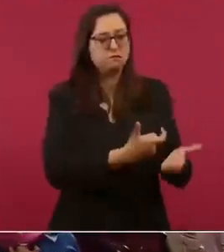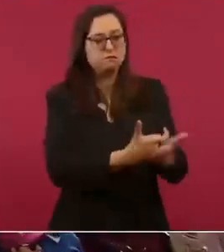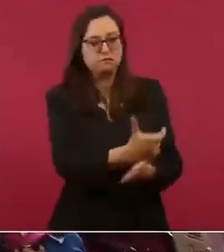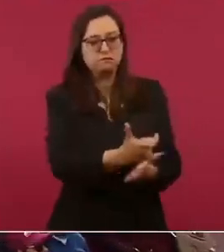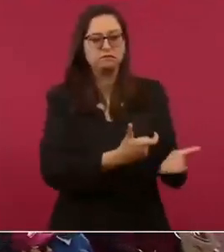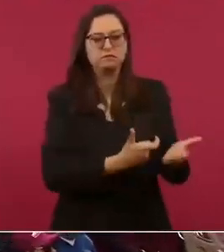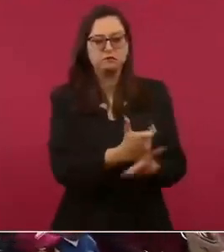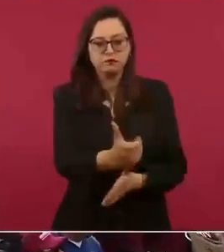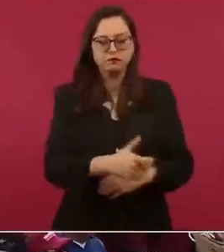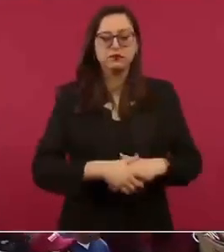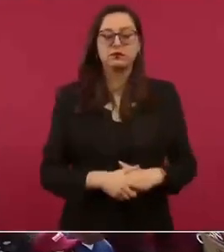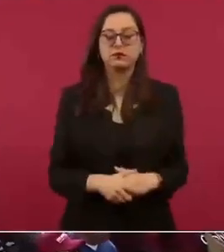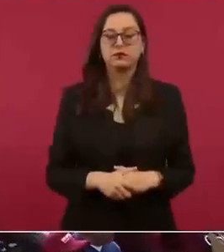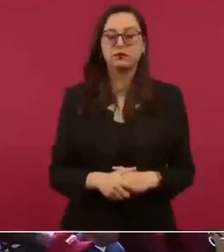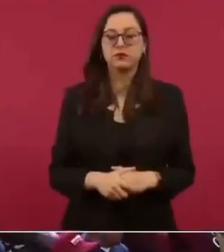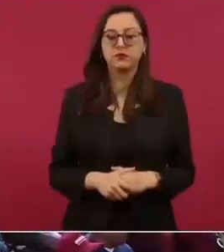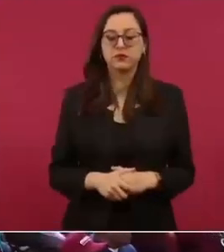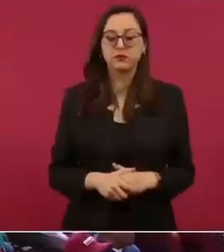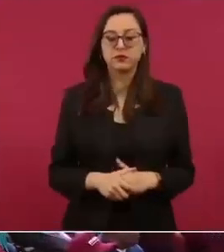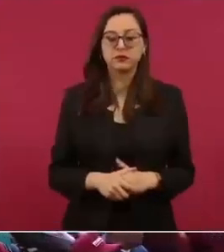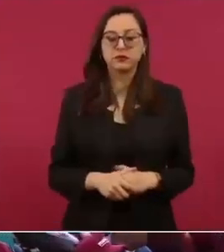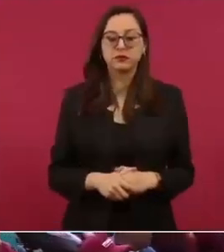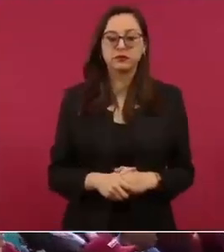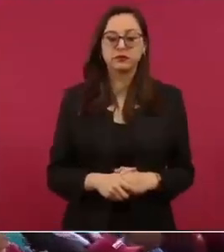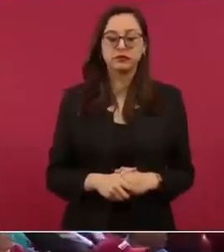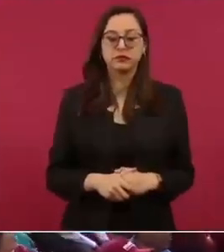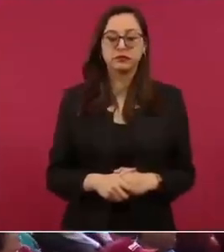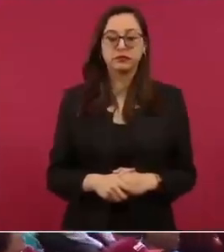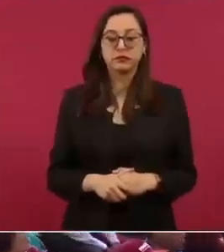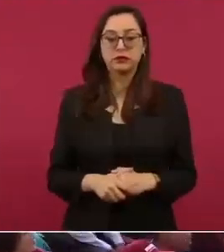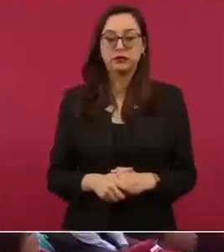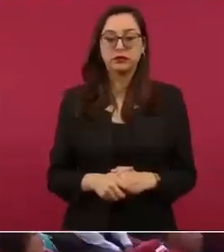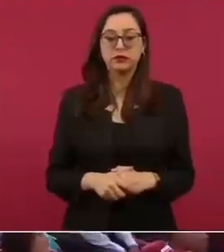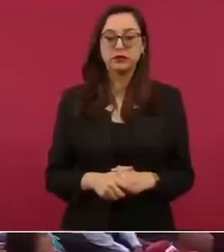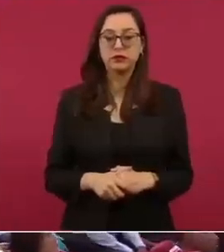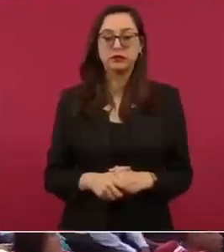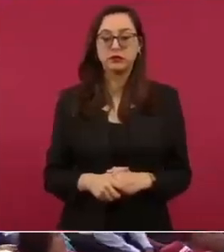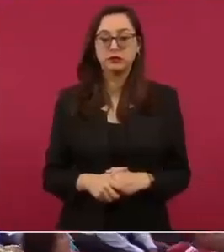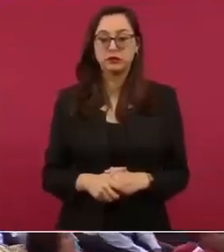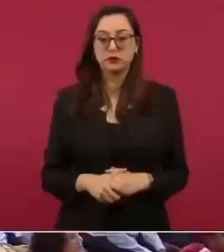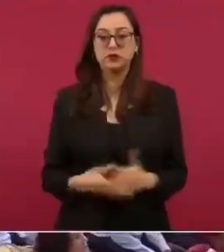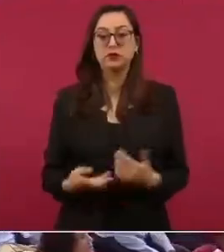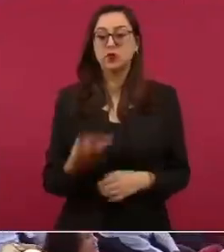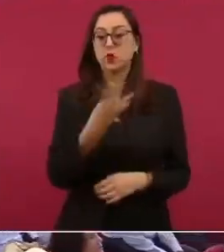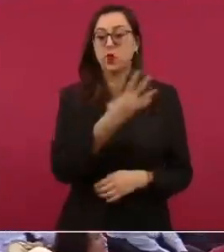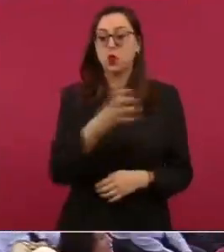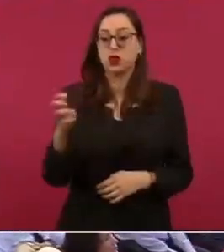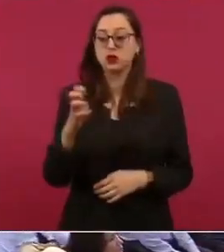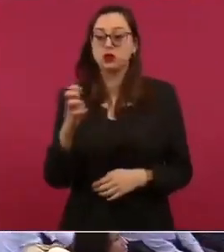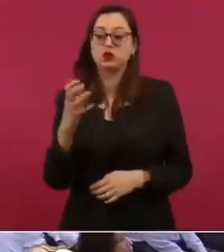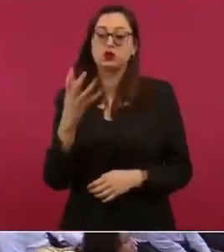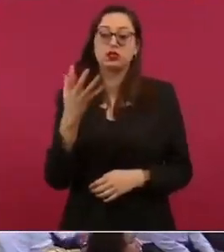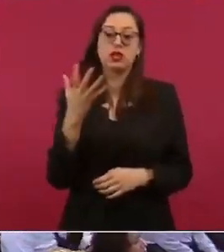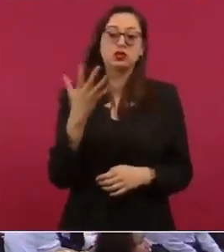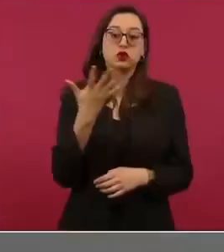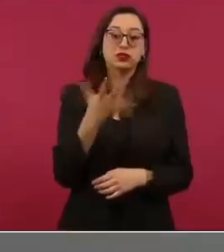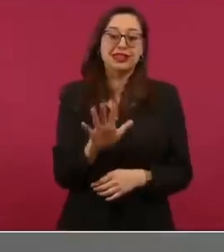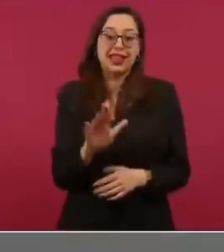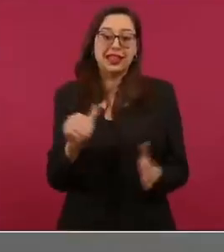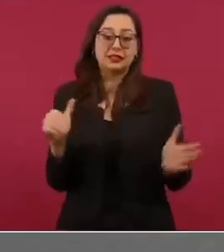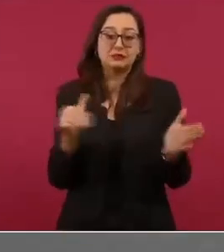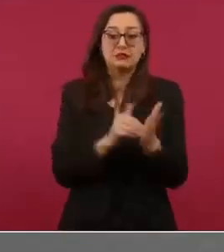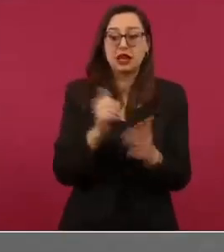a cuatrocientos diez mil estudiantes universitarios